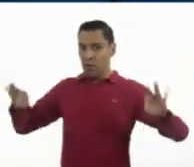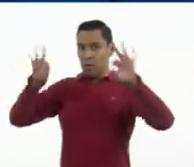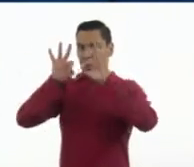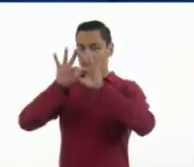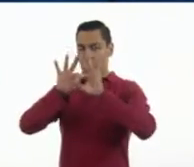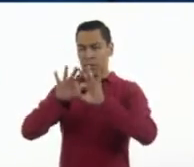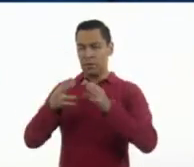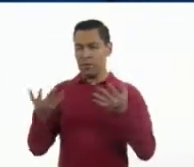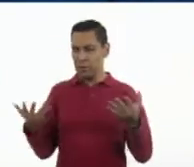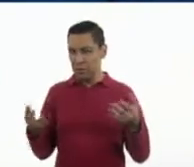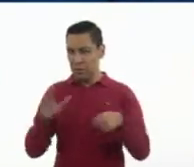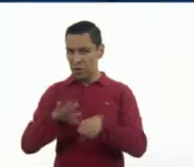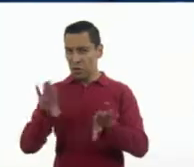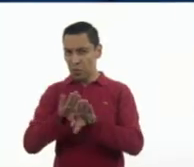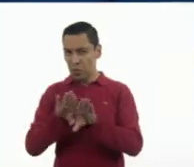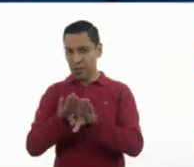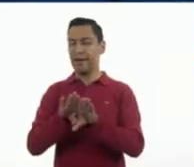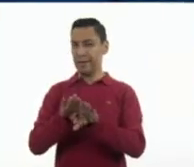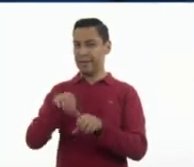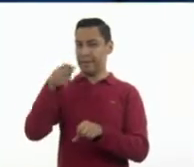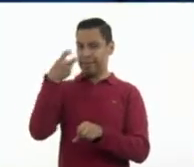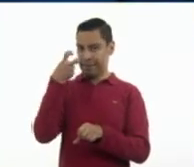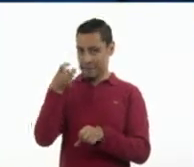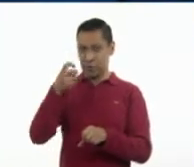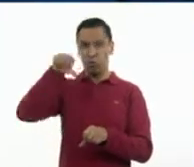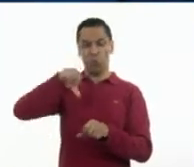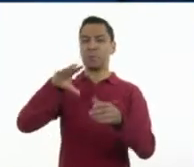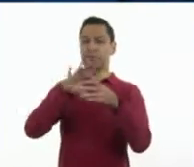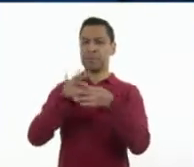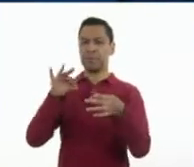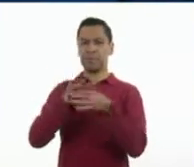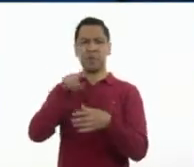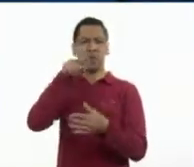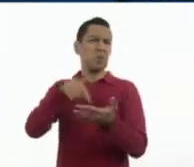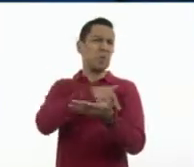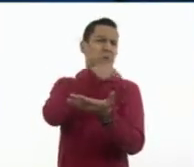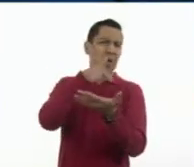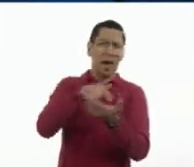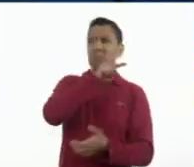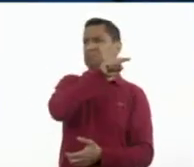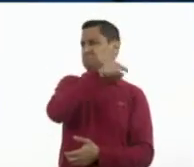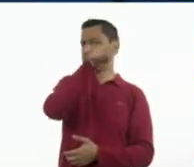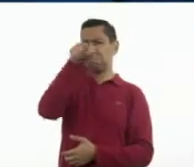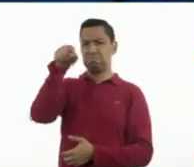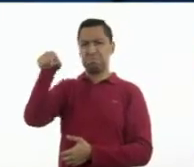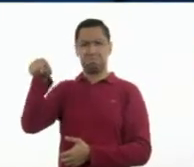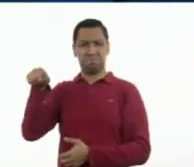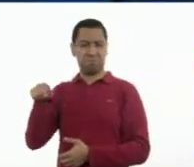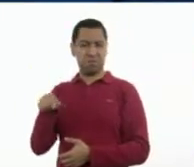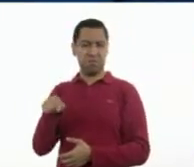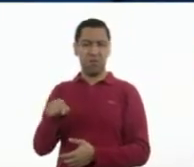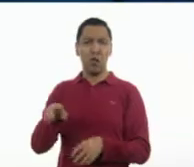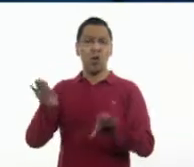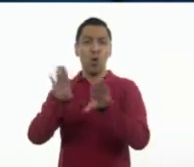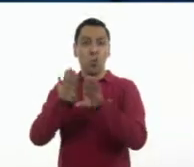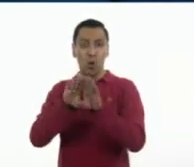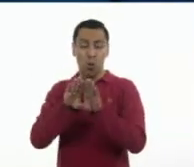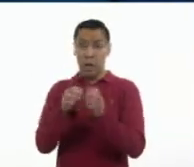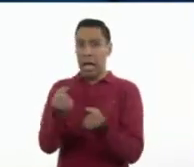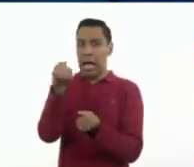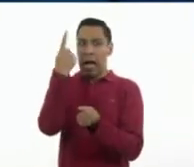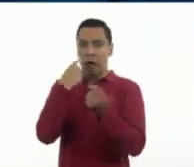Actualmente, en cualquier lugar donde vayamos, encontramos y miramos anuncios desde los elaborados a mano,